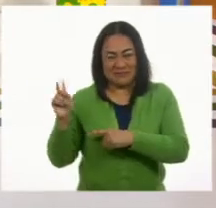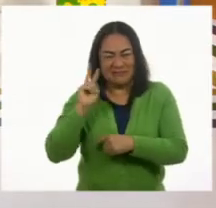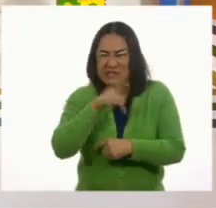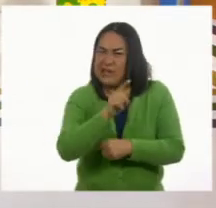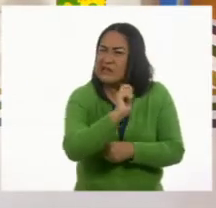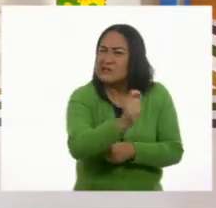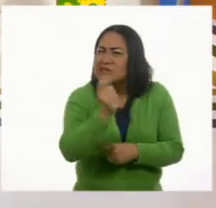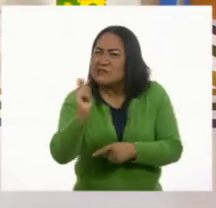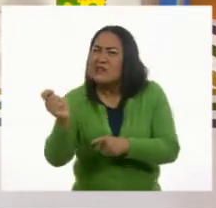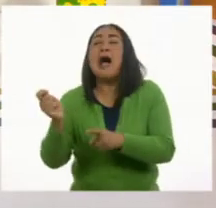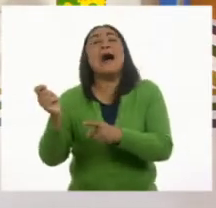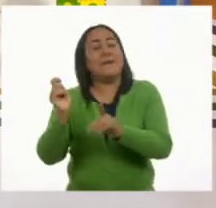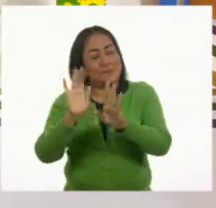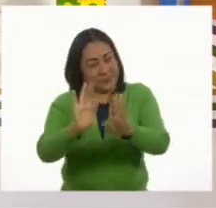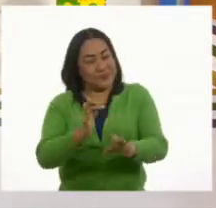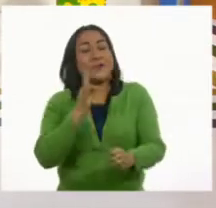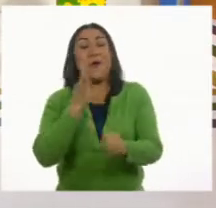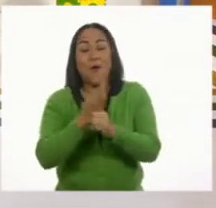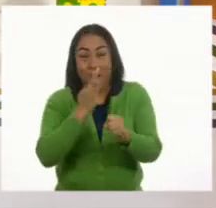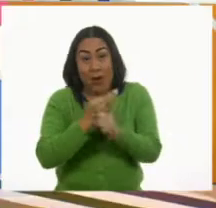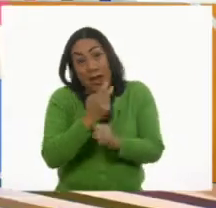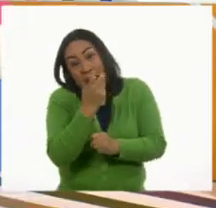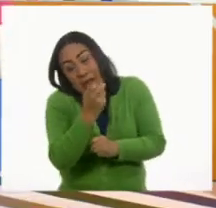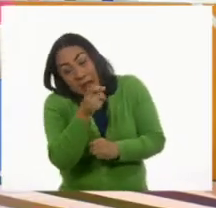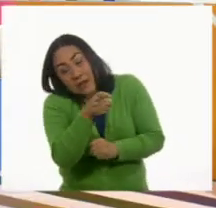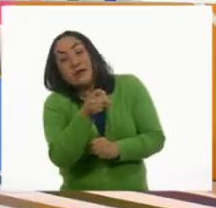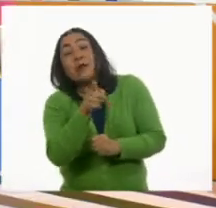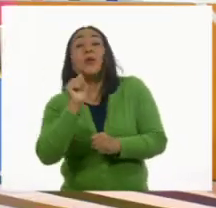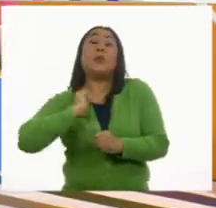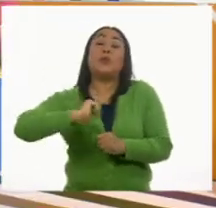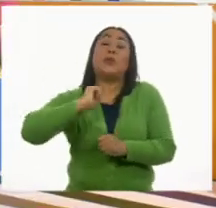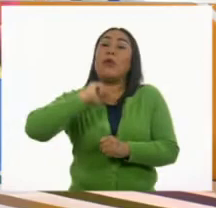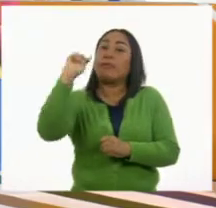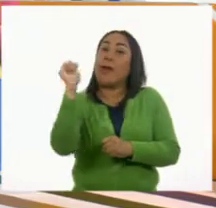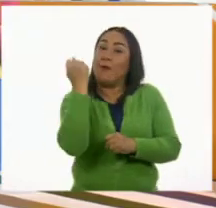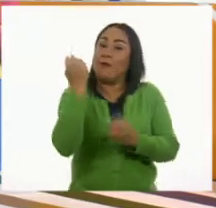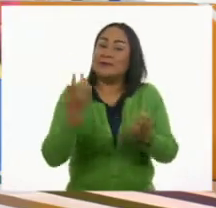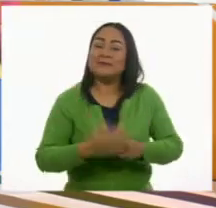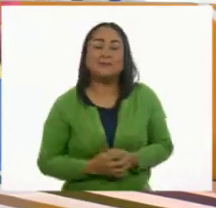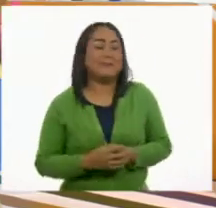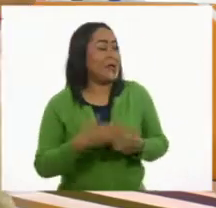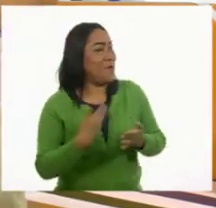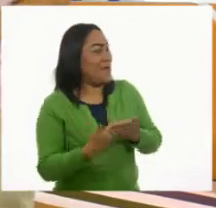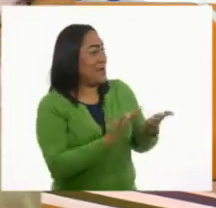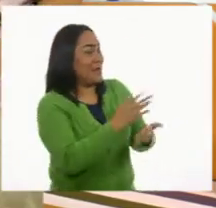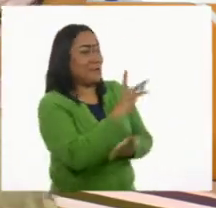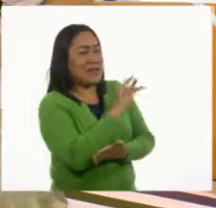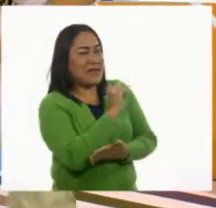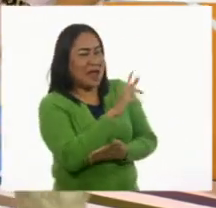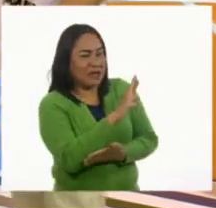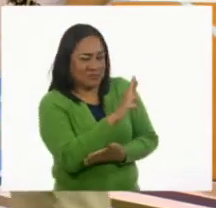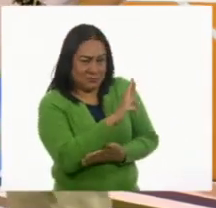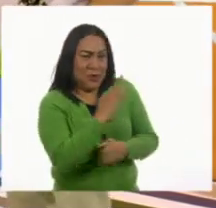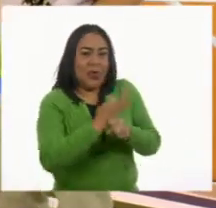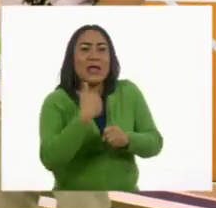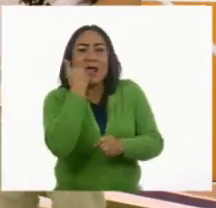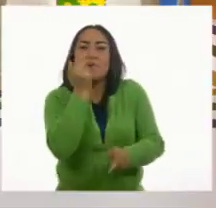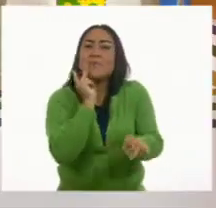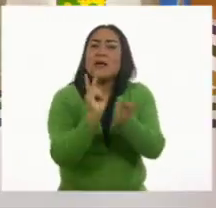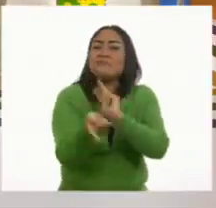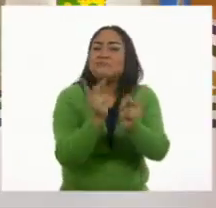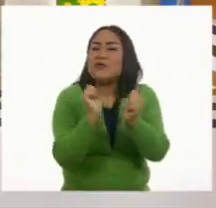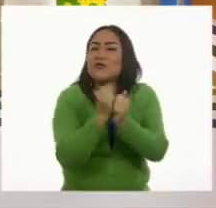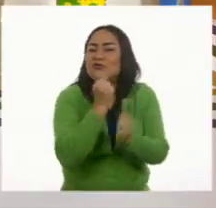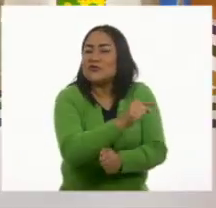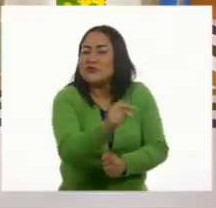Todo esto que vamos a ver tiene algo que ver con la tecnología. ¿Qué te parece, Pilar? Sí, les vamos platicando a los niños.